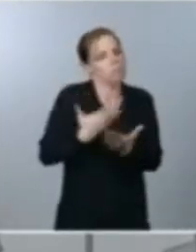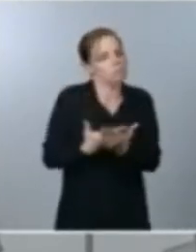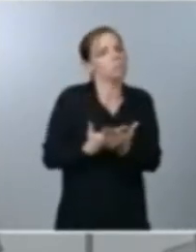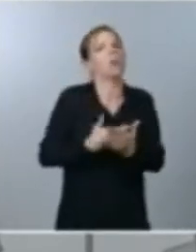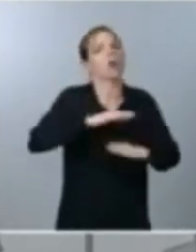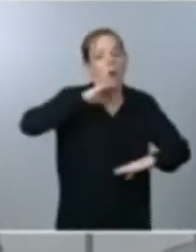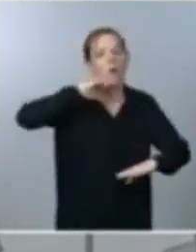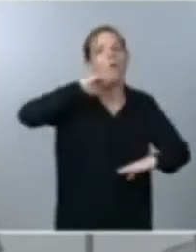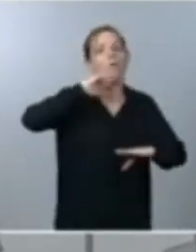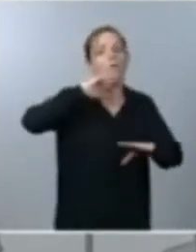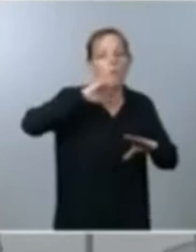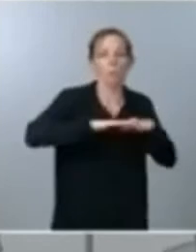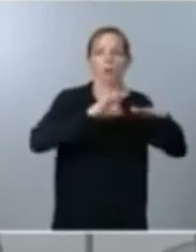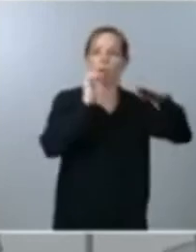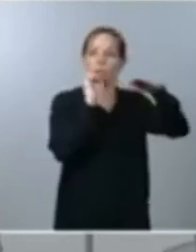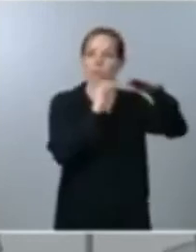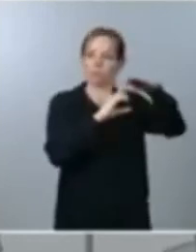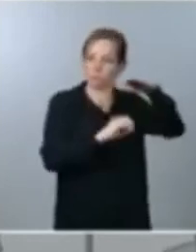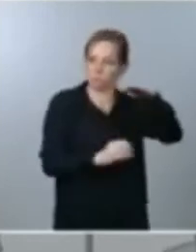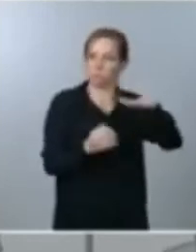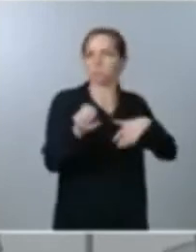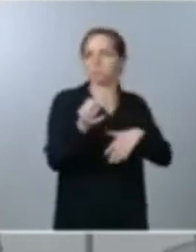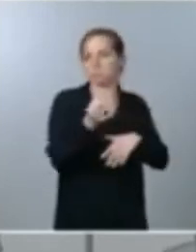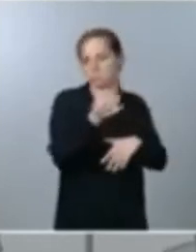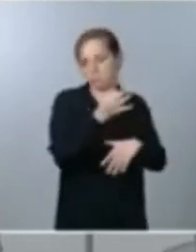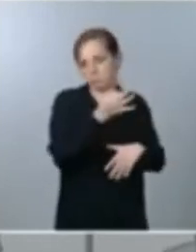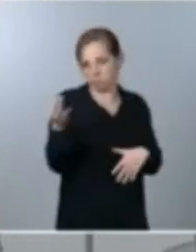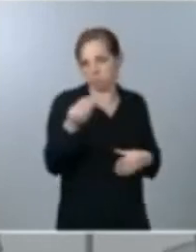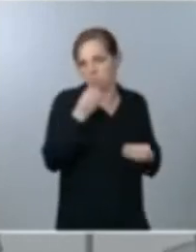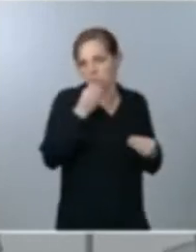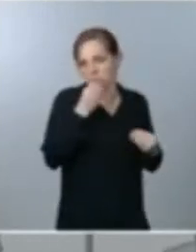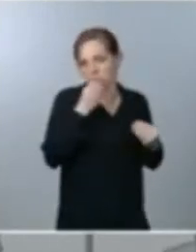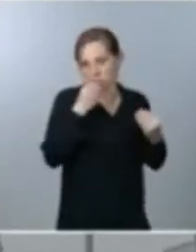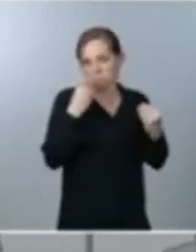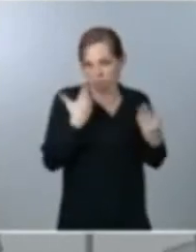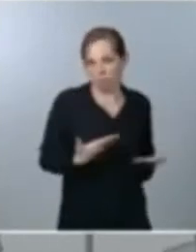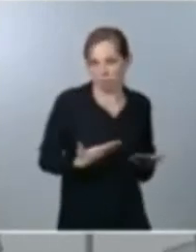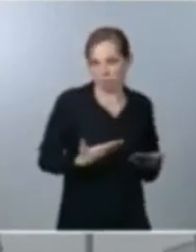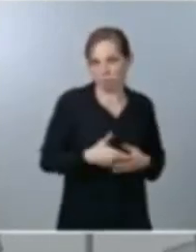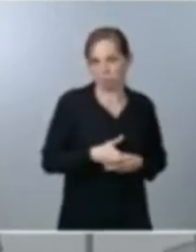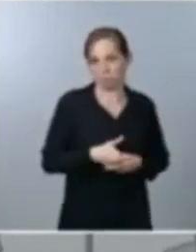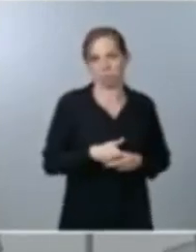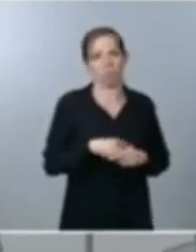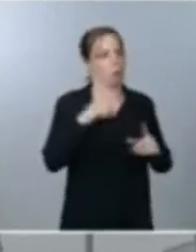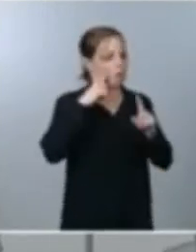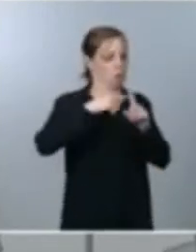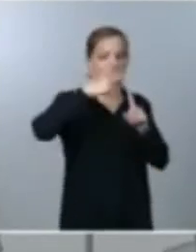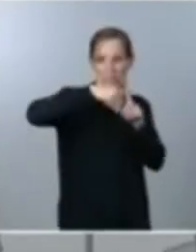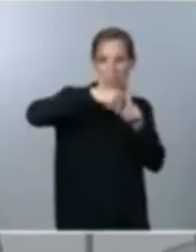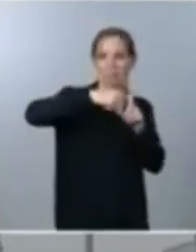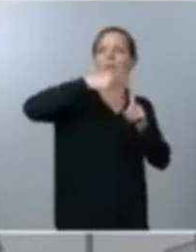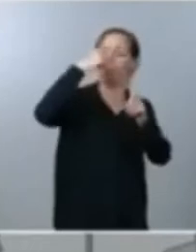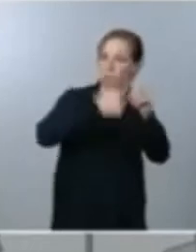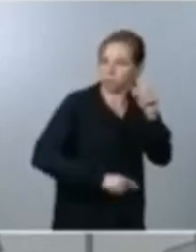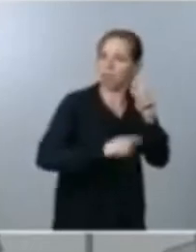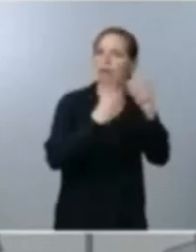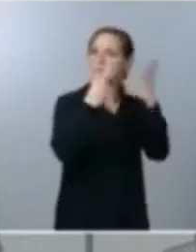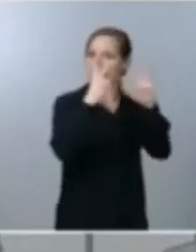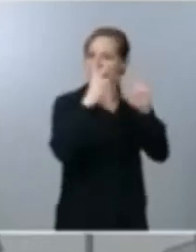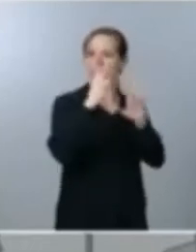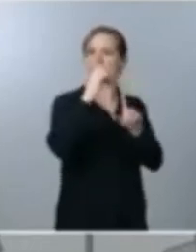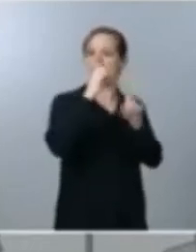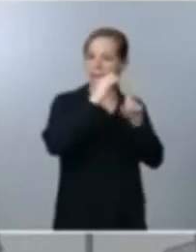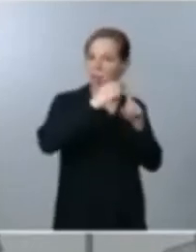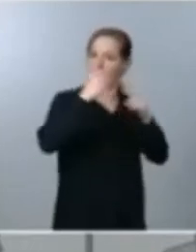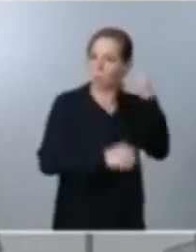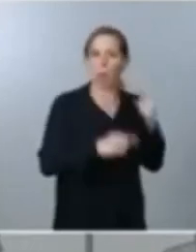garantice valga la redundancia la temperatura de estos 70 grados bajo cero para que la vacuna sea eficaz